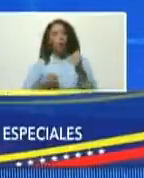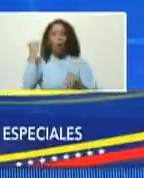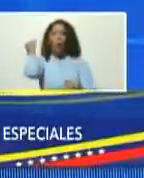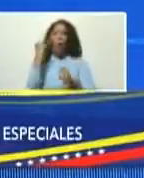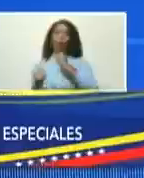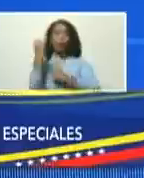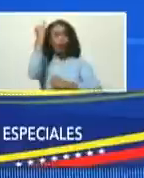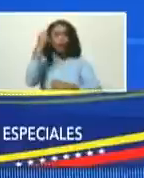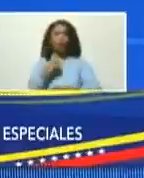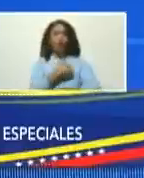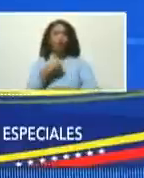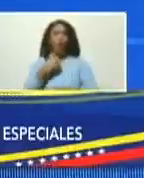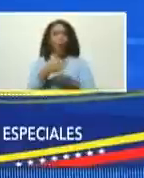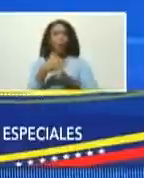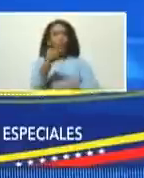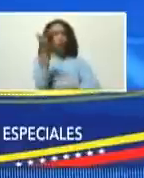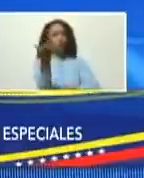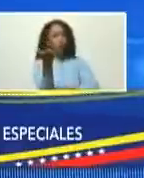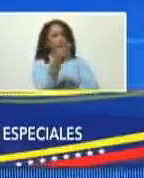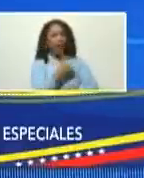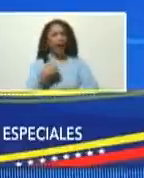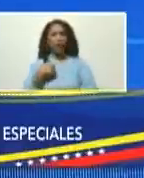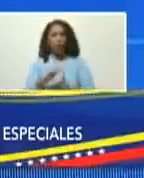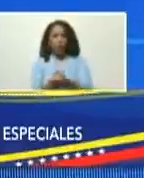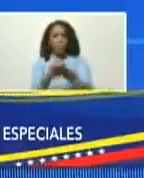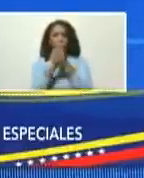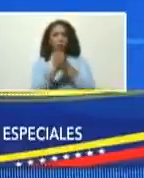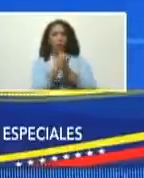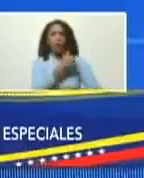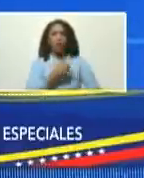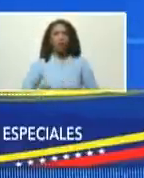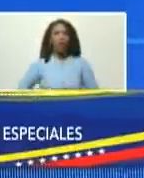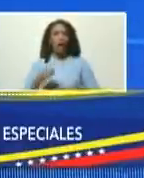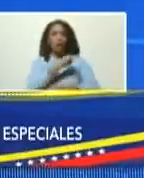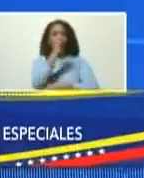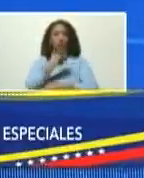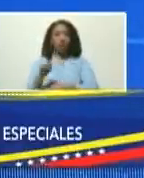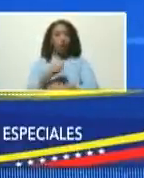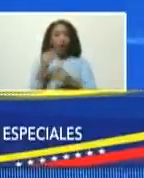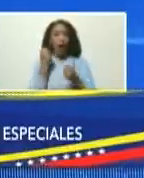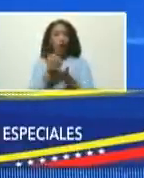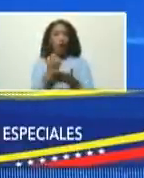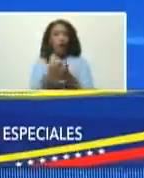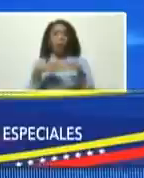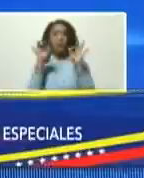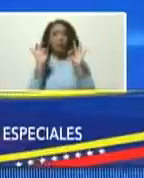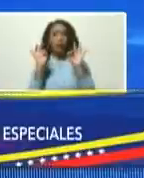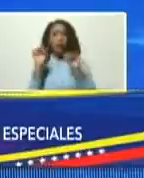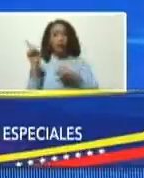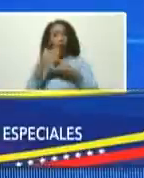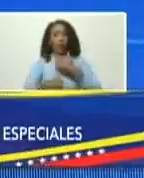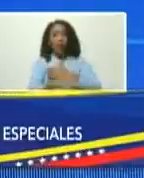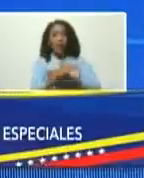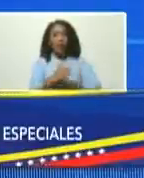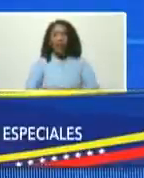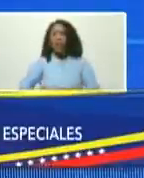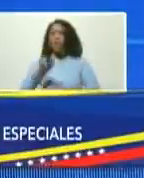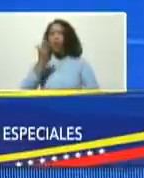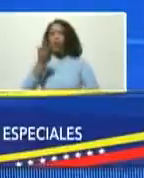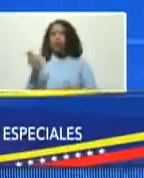idea que quisiera compartir con usted, querido Presidente, las zonas económicas especiales no van a ser enclaves cerrados,